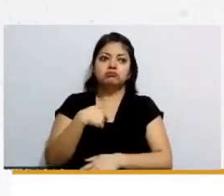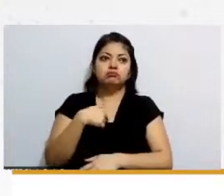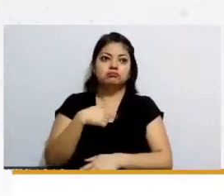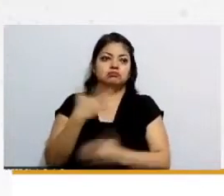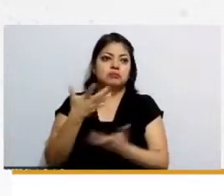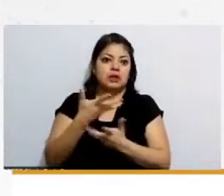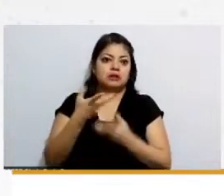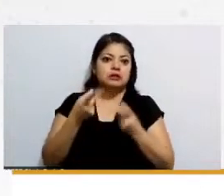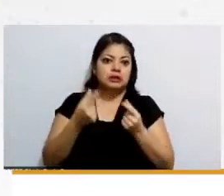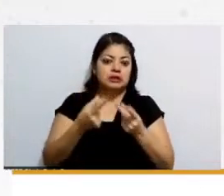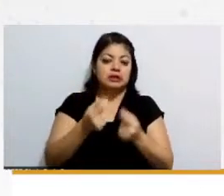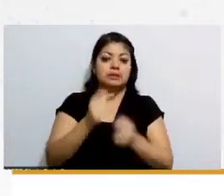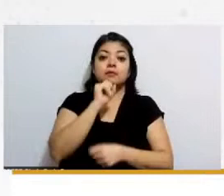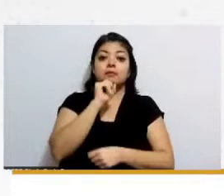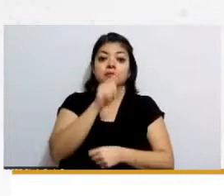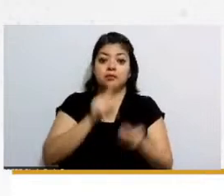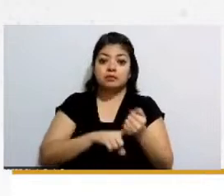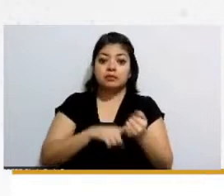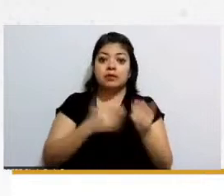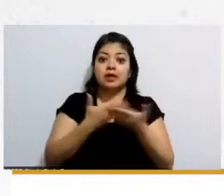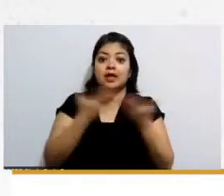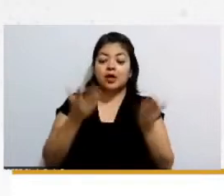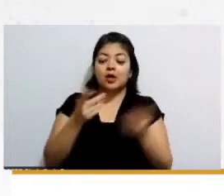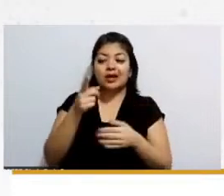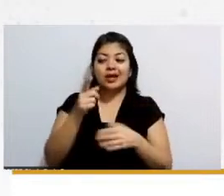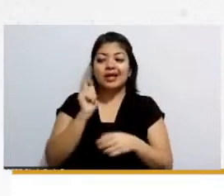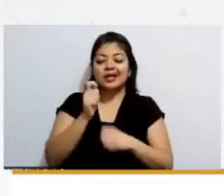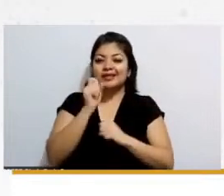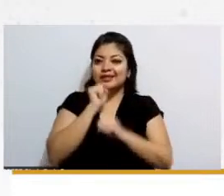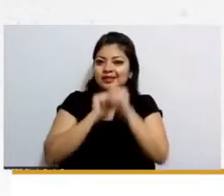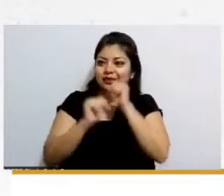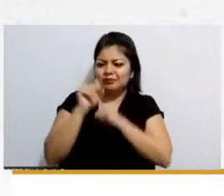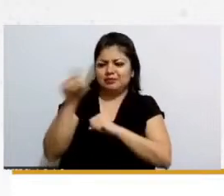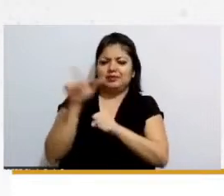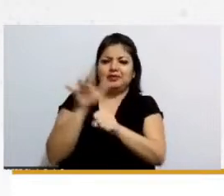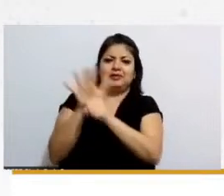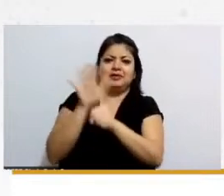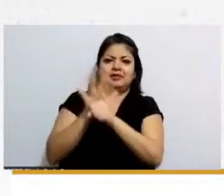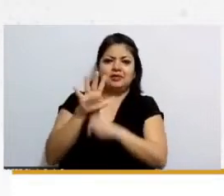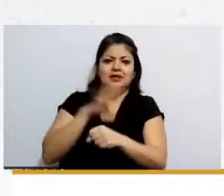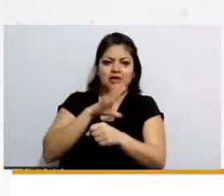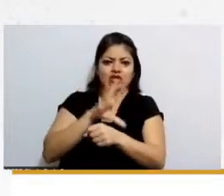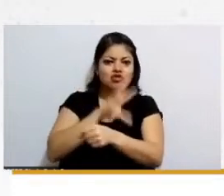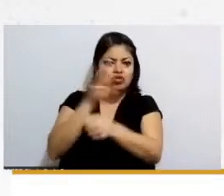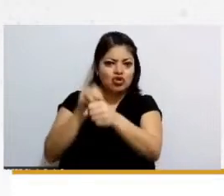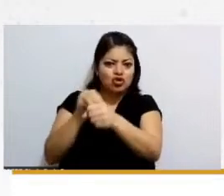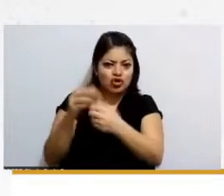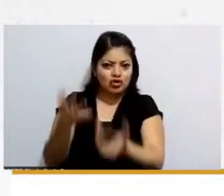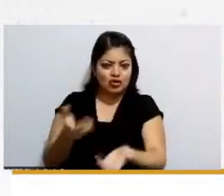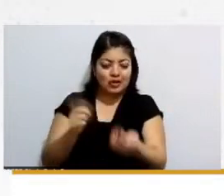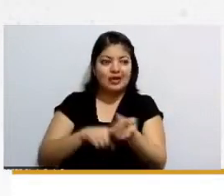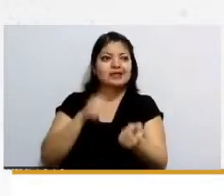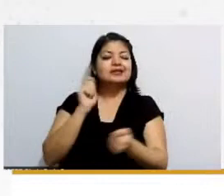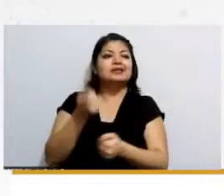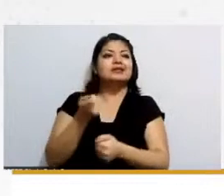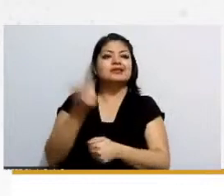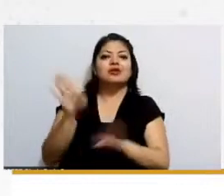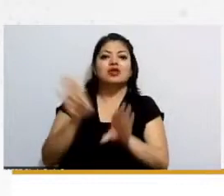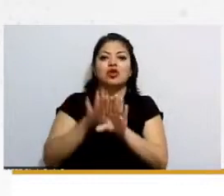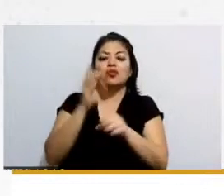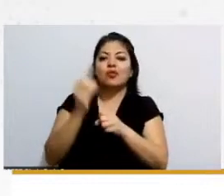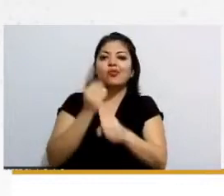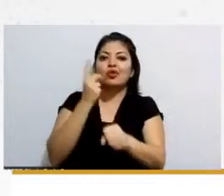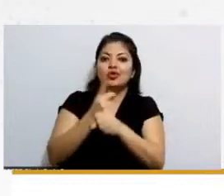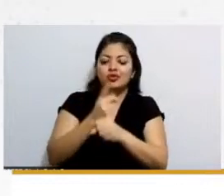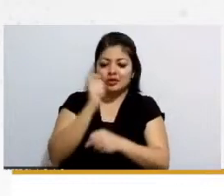y ahora sí como yo les decía váyanse al chismecito ahí está todo ahí hay que verlo y darnos la oportunidad de ver que son